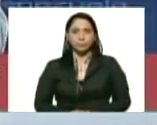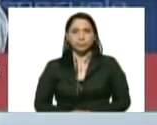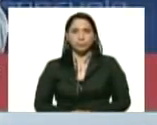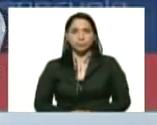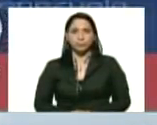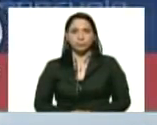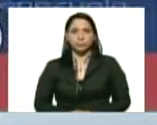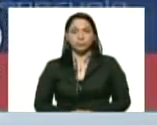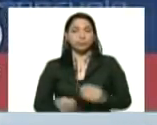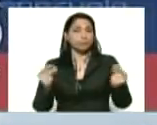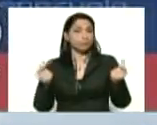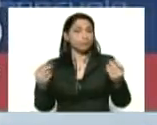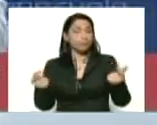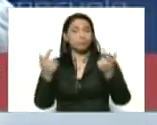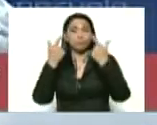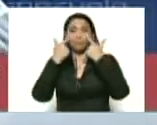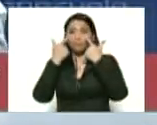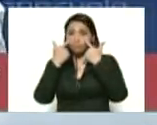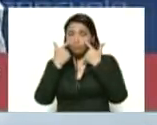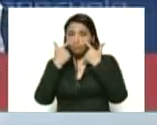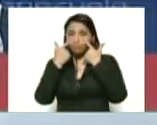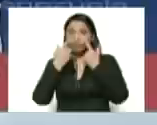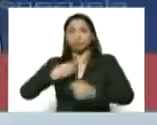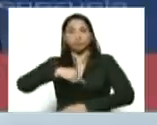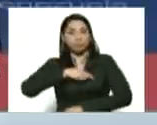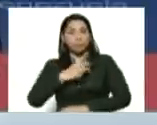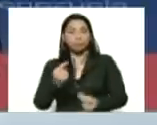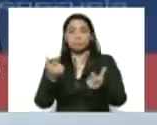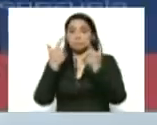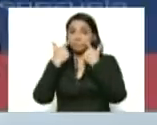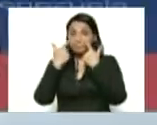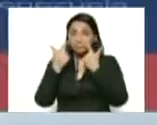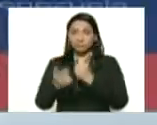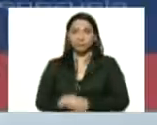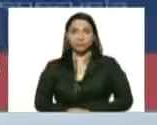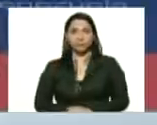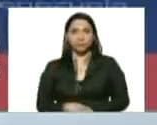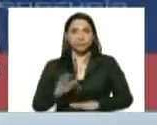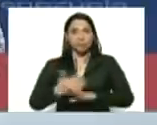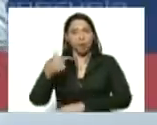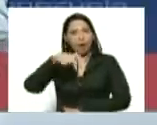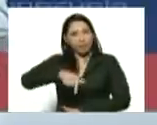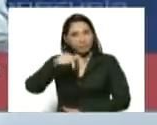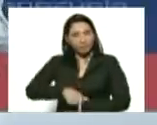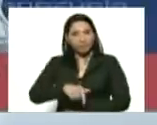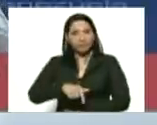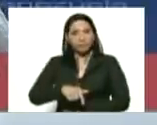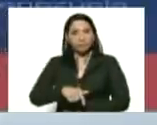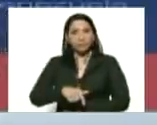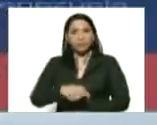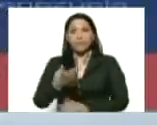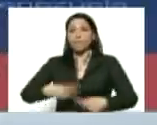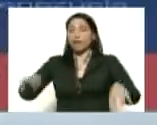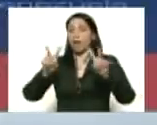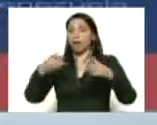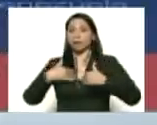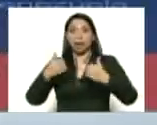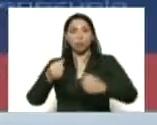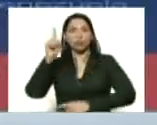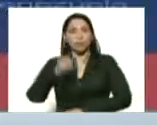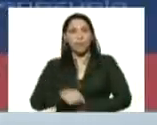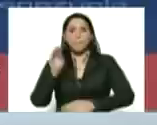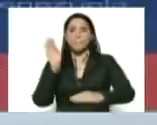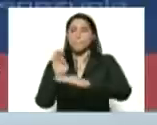Hay que estar pendiente, ¿ves? Hay que estar pendiente. Porque aquí lo que vale es la salud y la